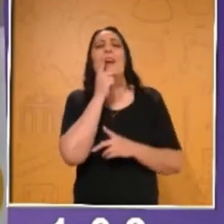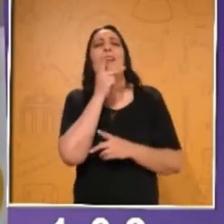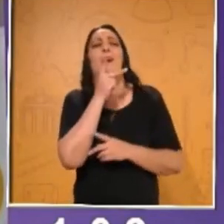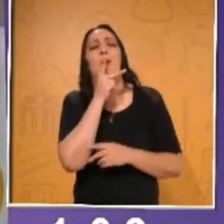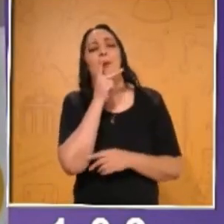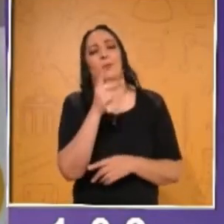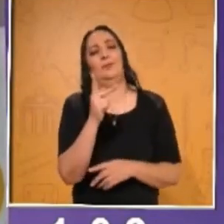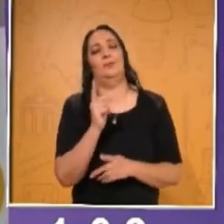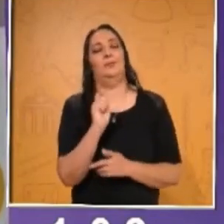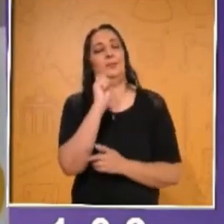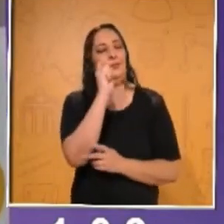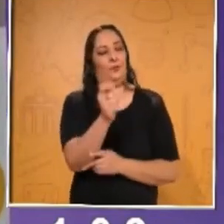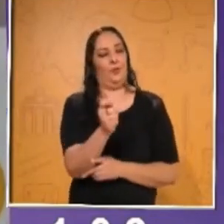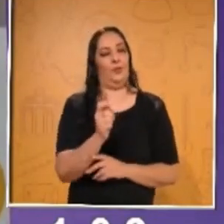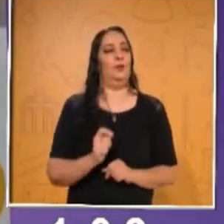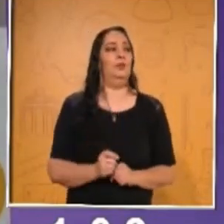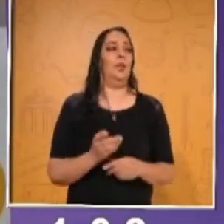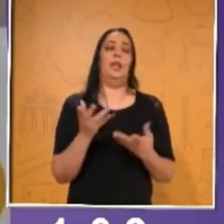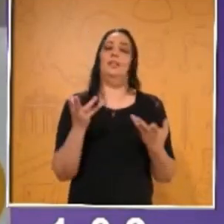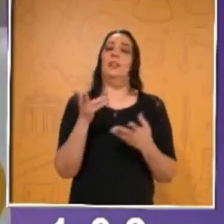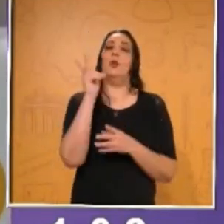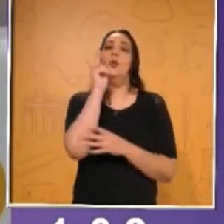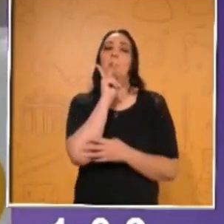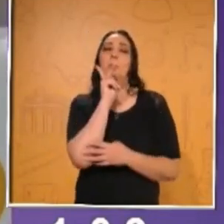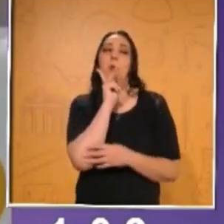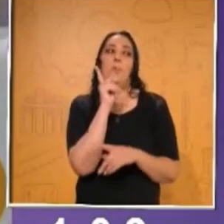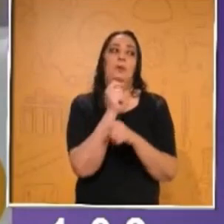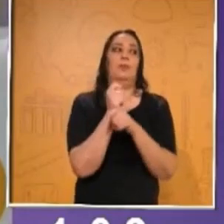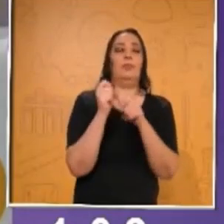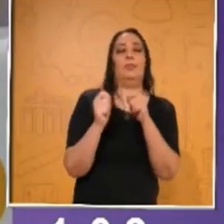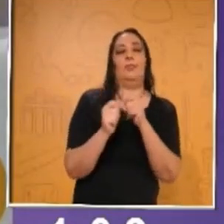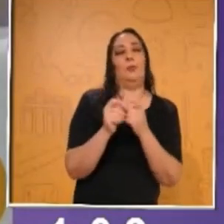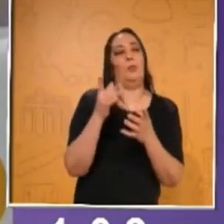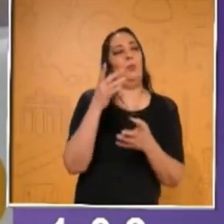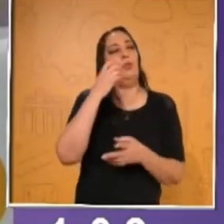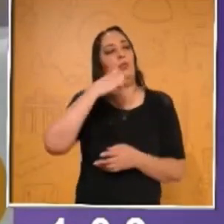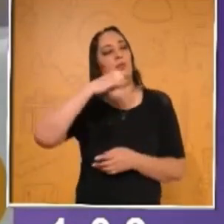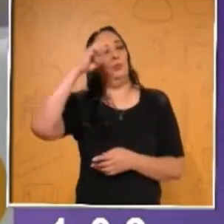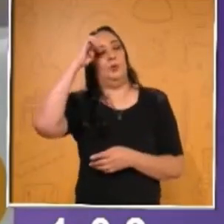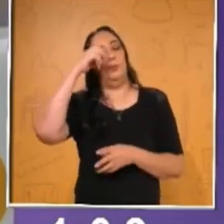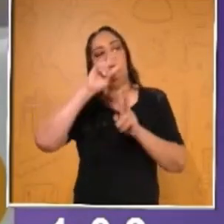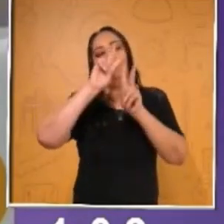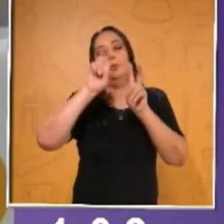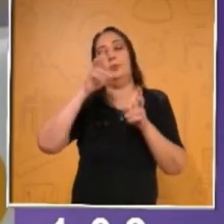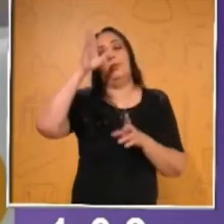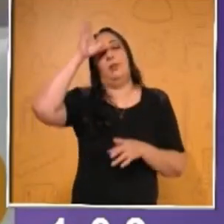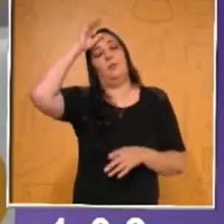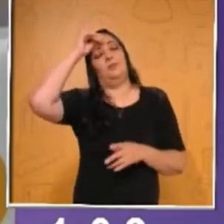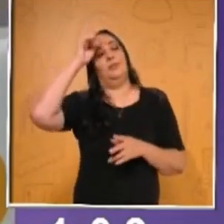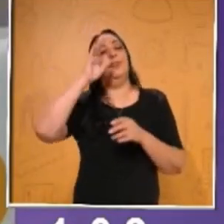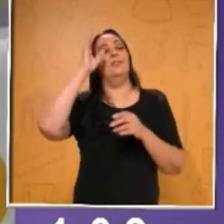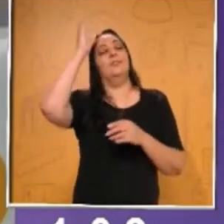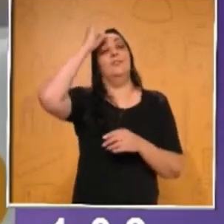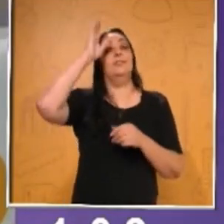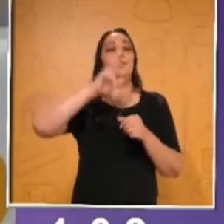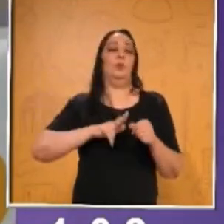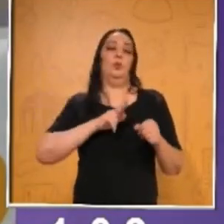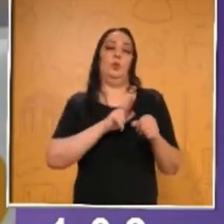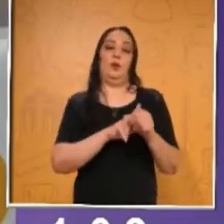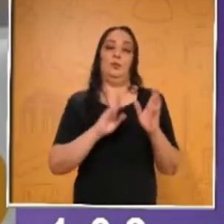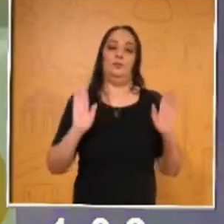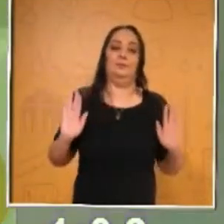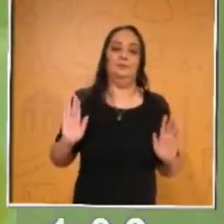conceptos y hacer una prueba aquí, un tipo de experimento acerca del aprendizaje de naturales. Maestra.